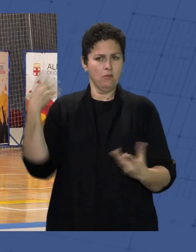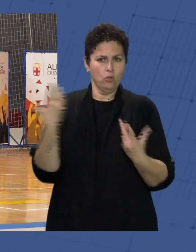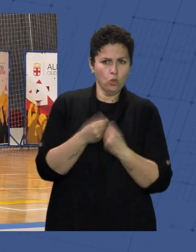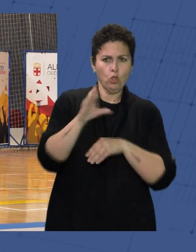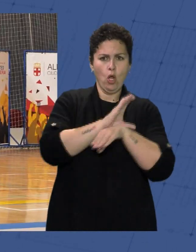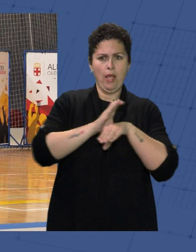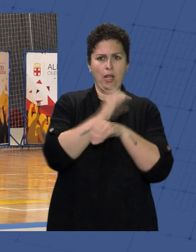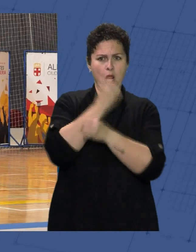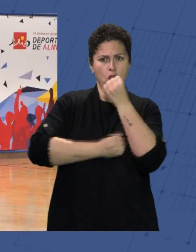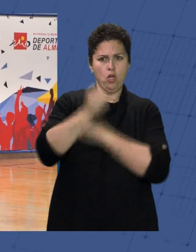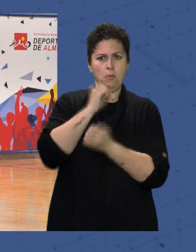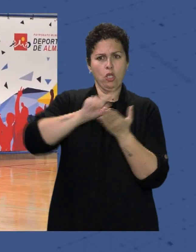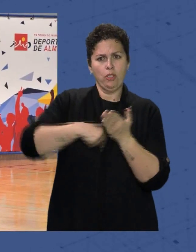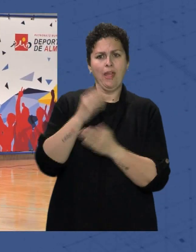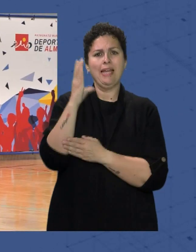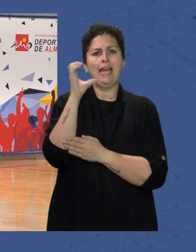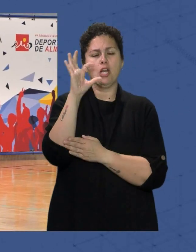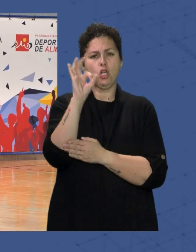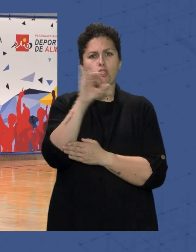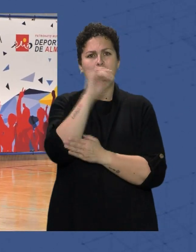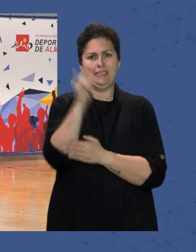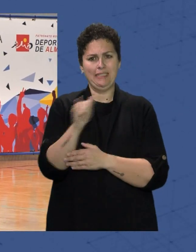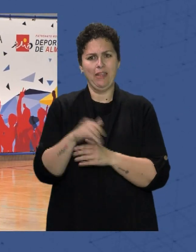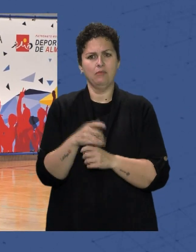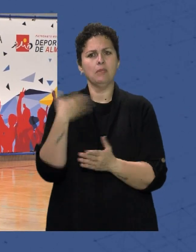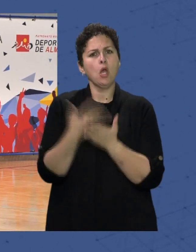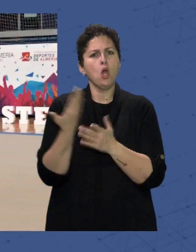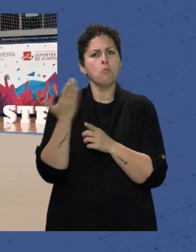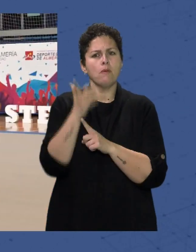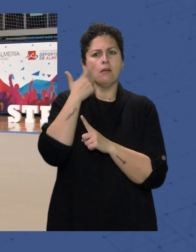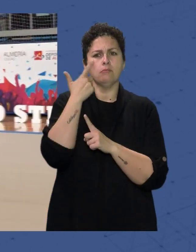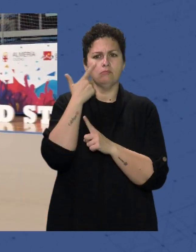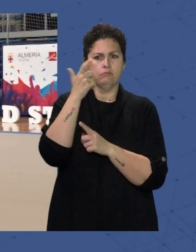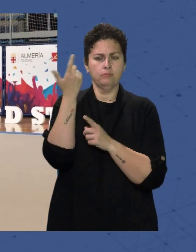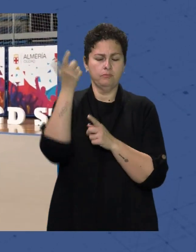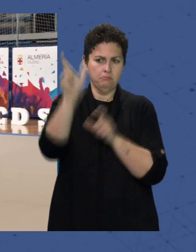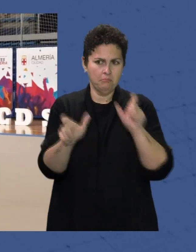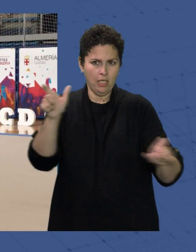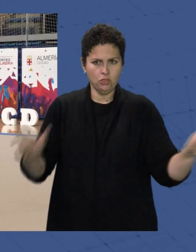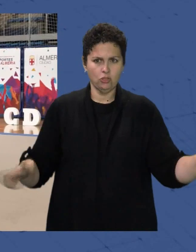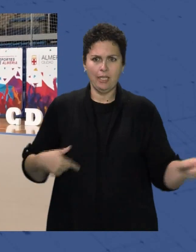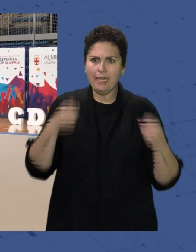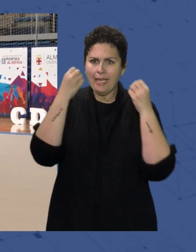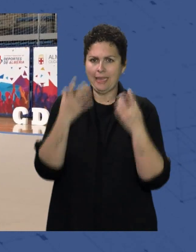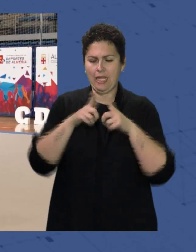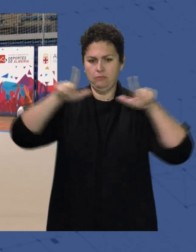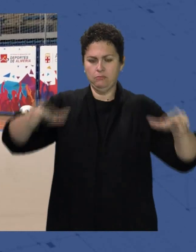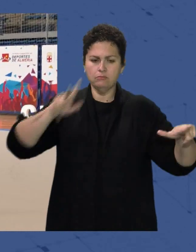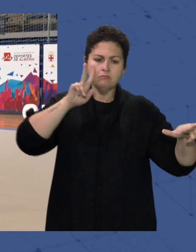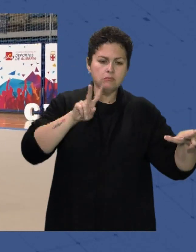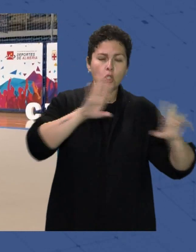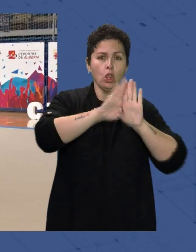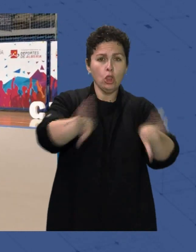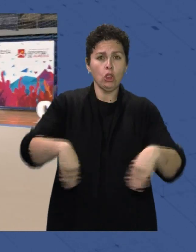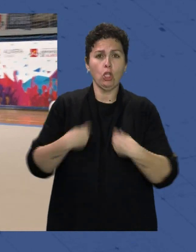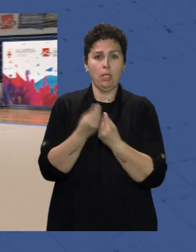concejal de Economía Y de Contratación Carlos Sánchez Para comprobar El estado de las deportistas Del club deportivo Estela Maris Sobre el tapiz Donde en total De